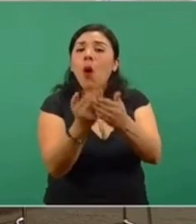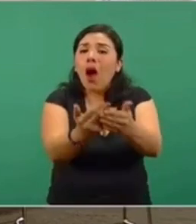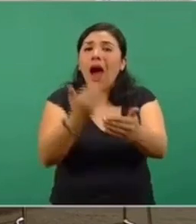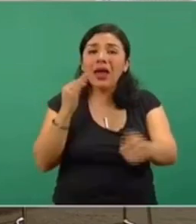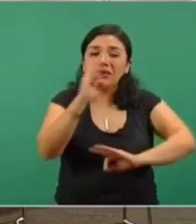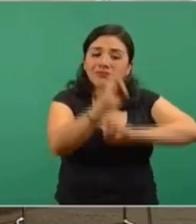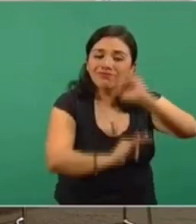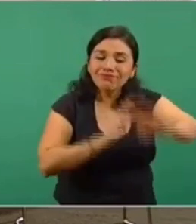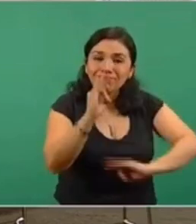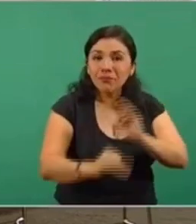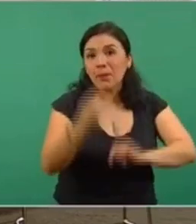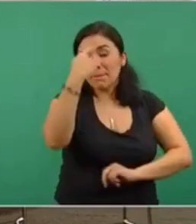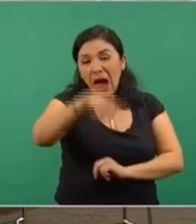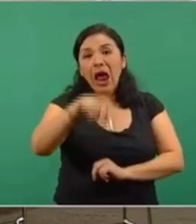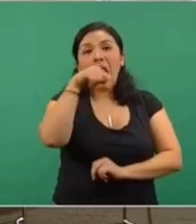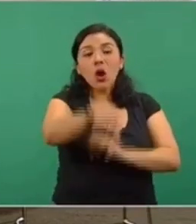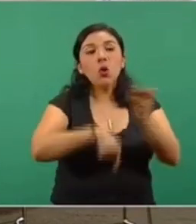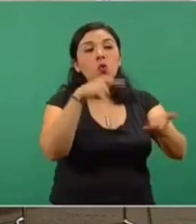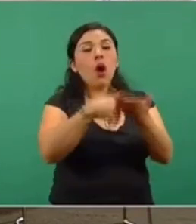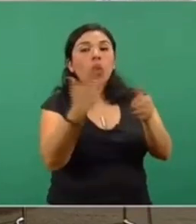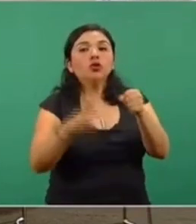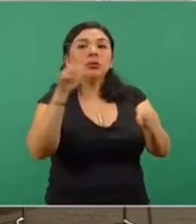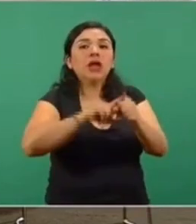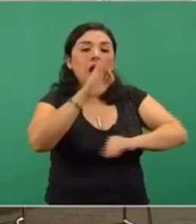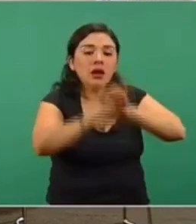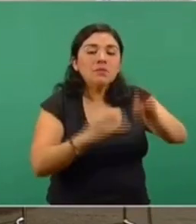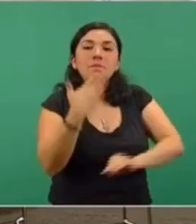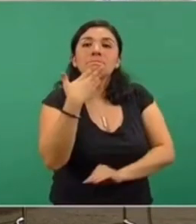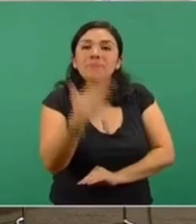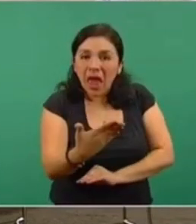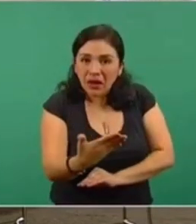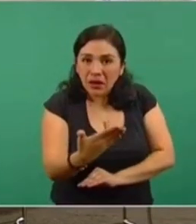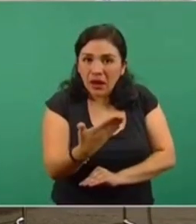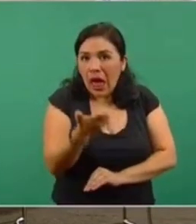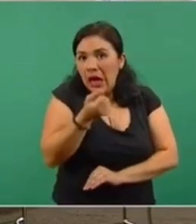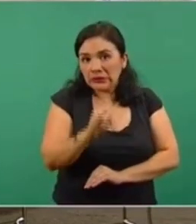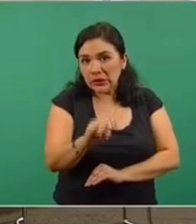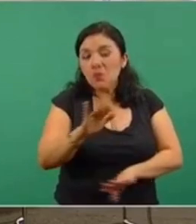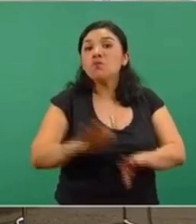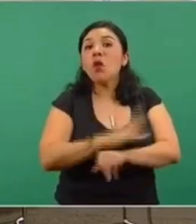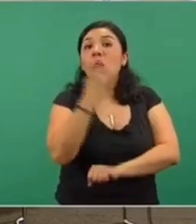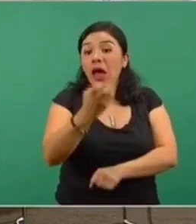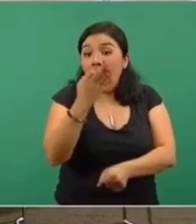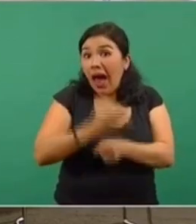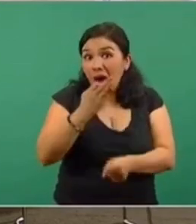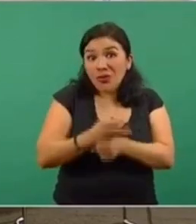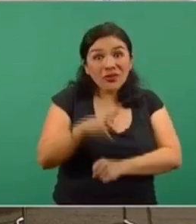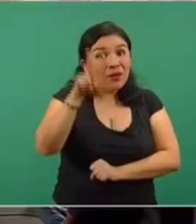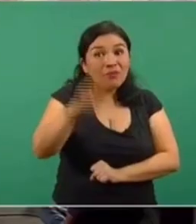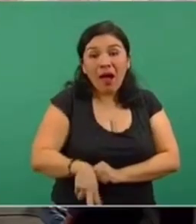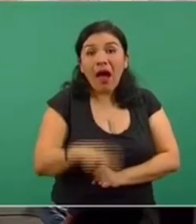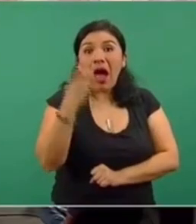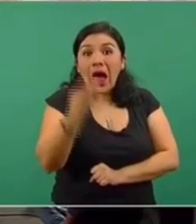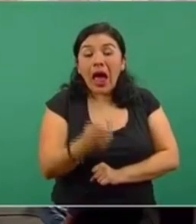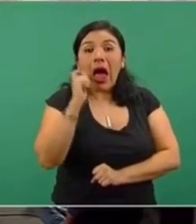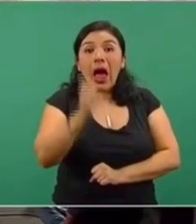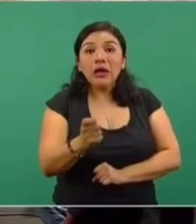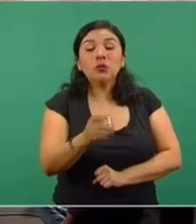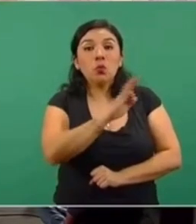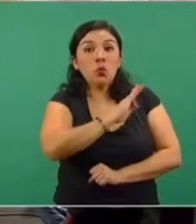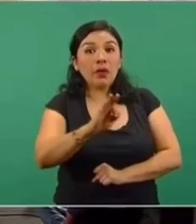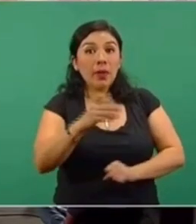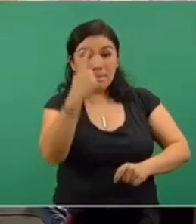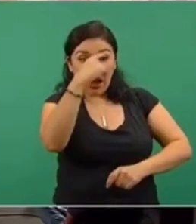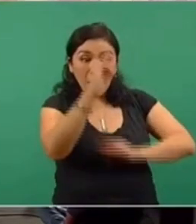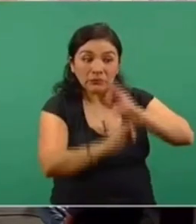posibilidad de tener también hospitalización anticipada en los casos que lo ameritan, porque es justo en este momento donde las posibilidades